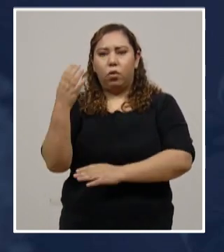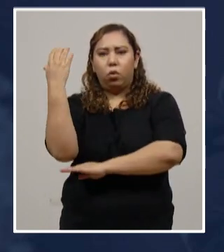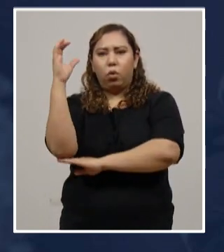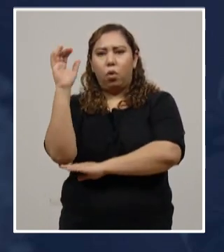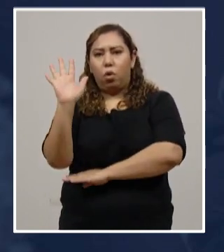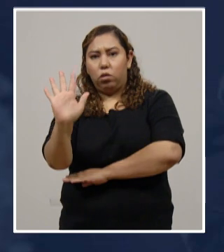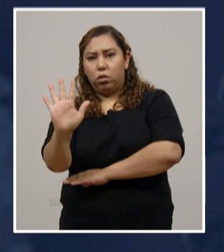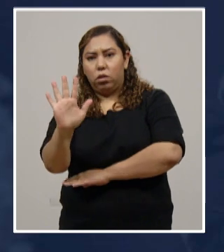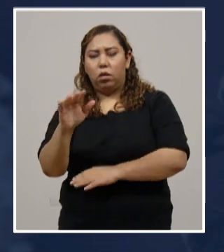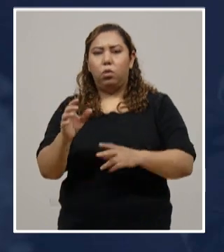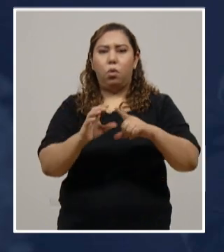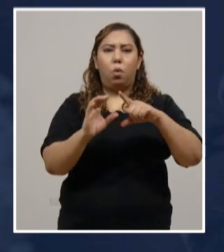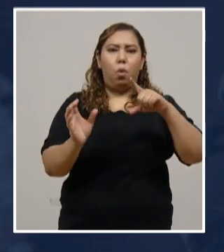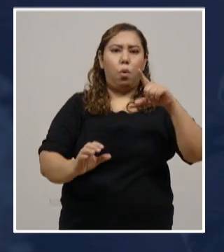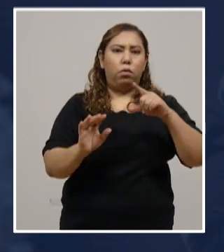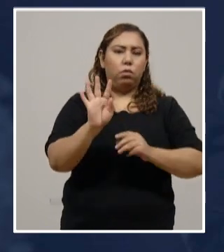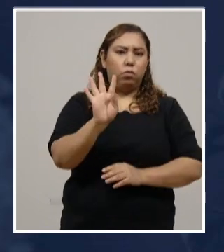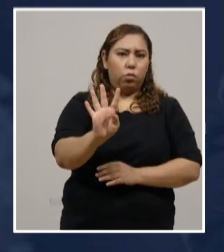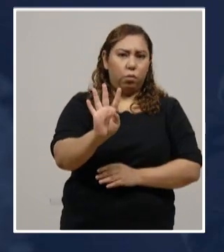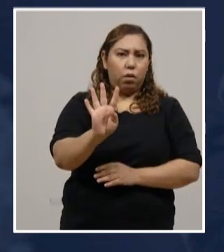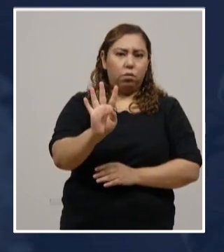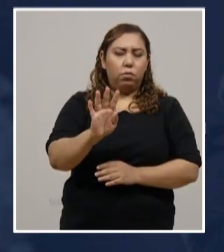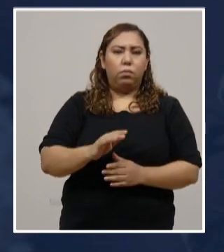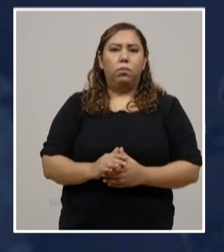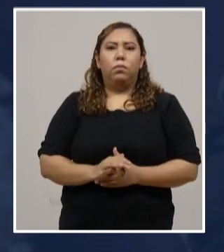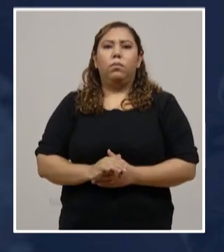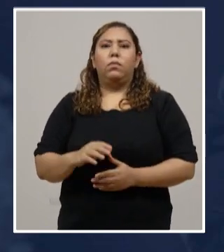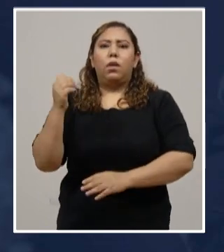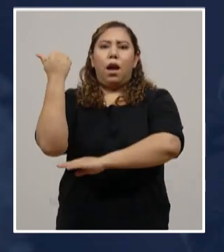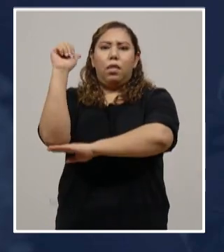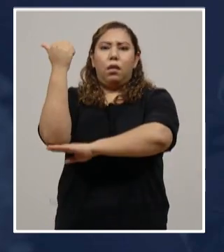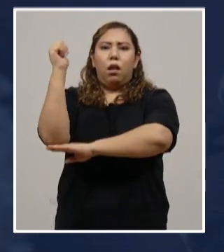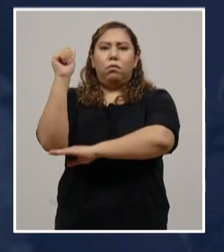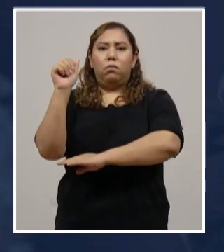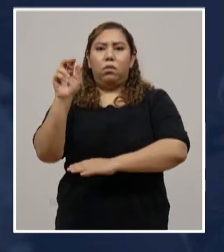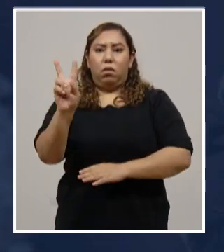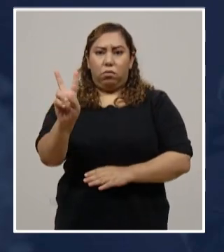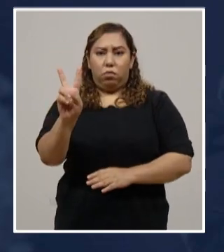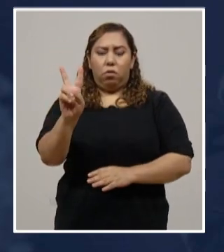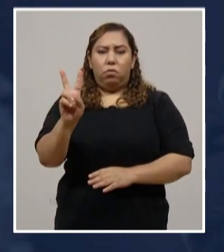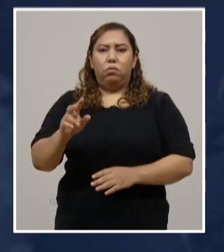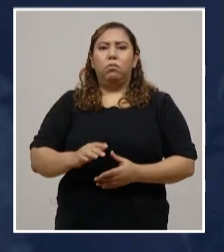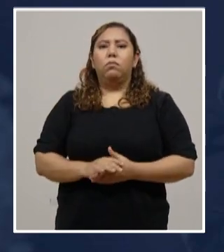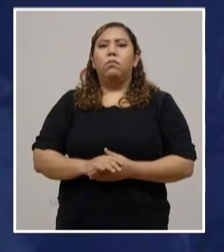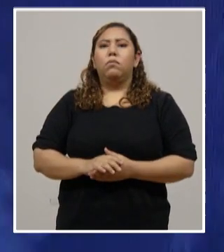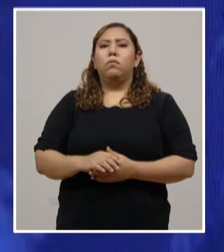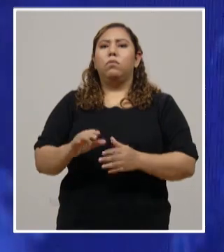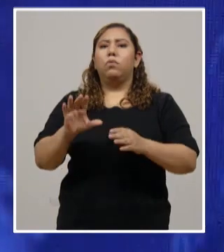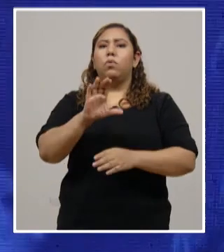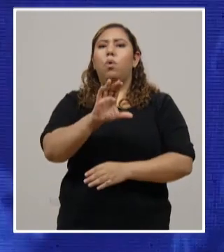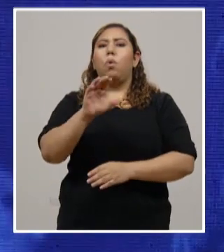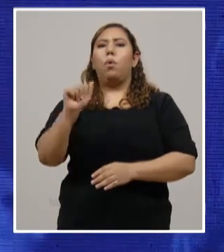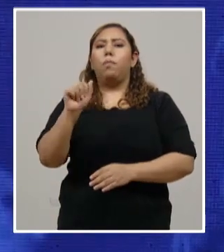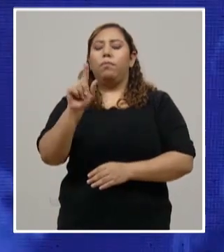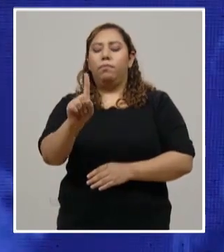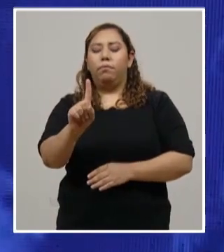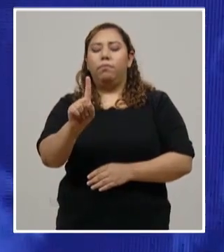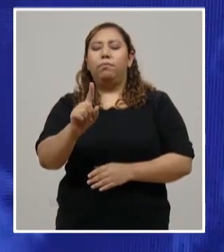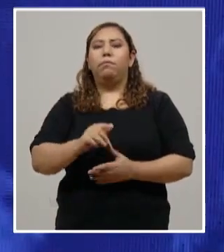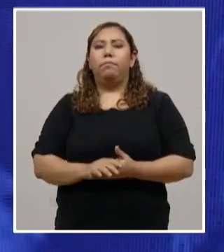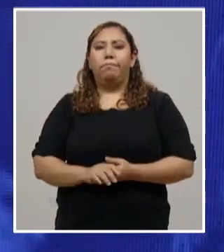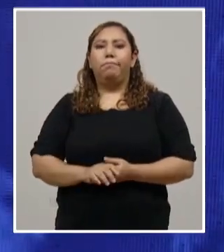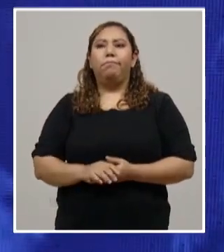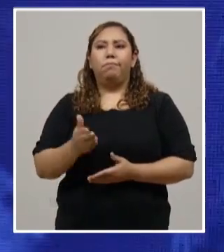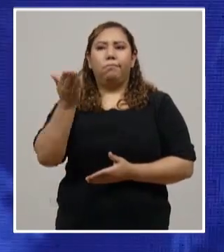5. Cortés, hay 4 personas que han fallecido. En Atlántida, 2 y una más en Comayago. Son las personas que